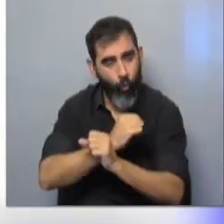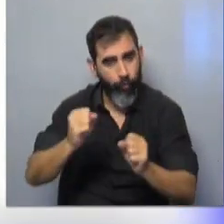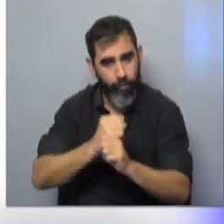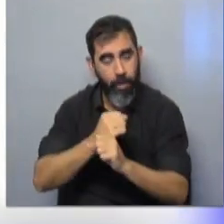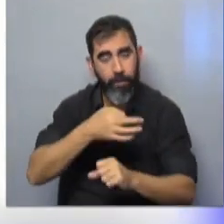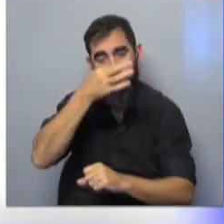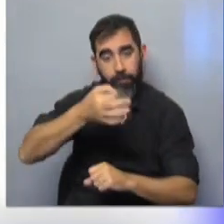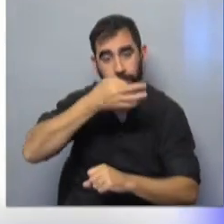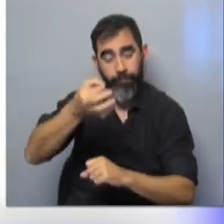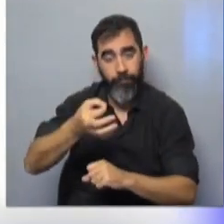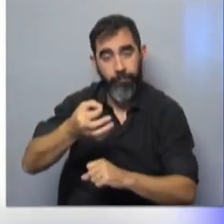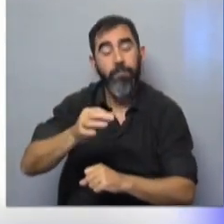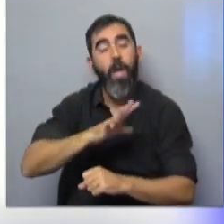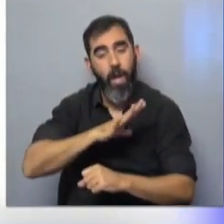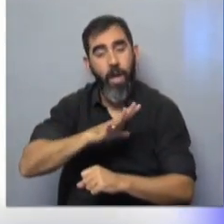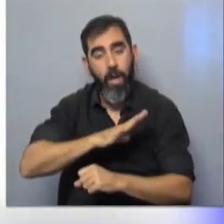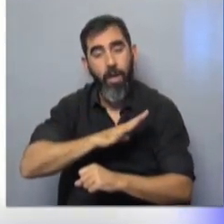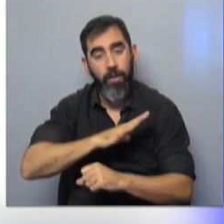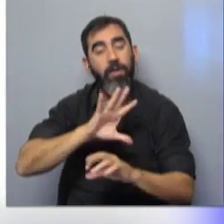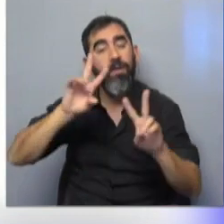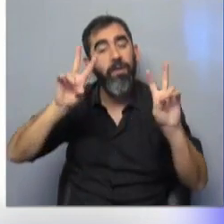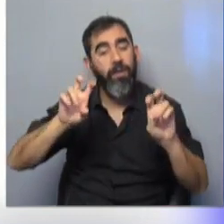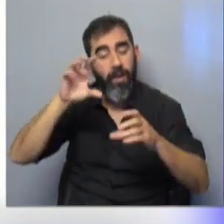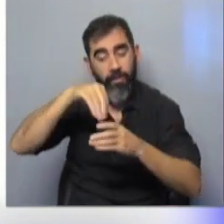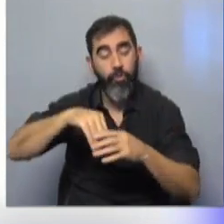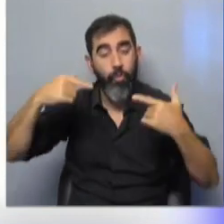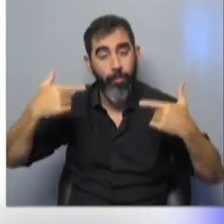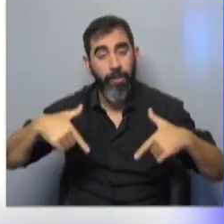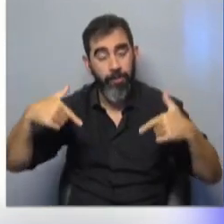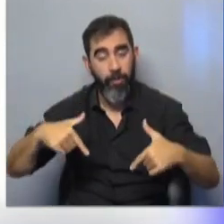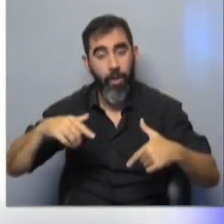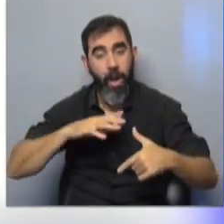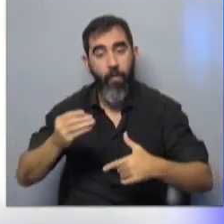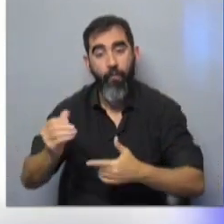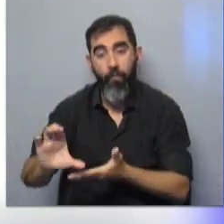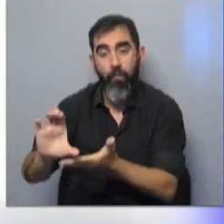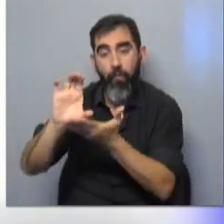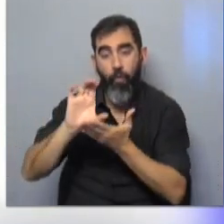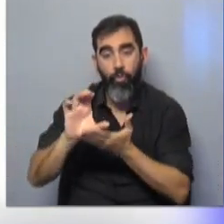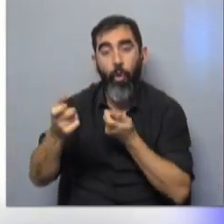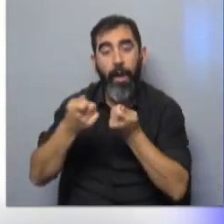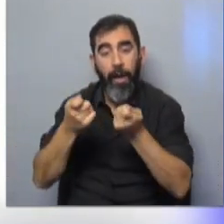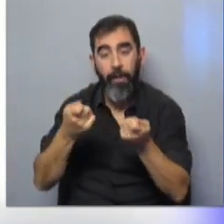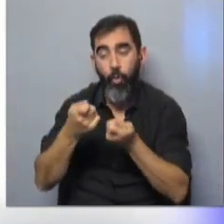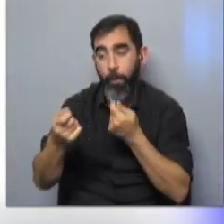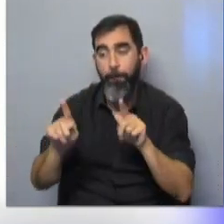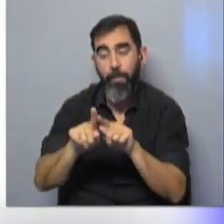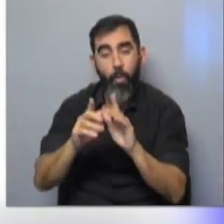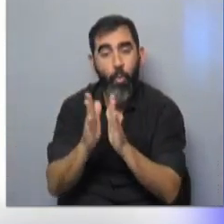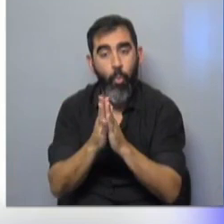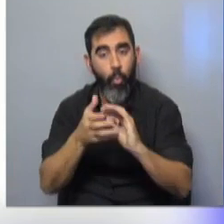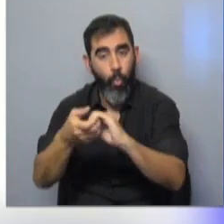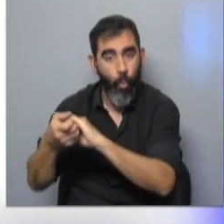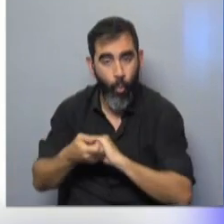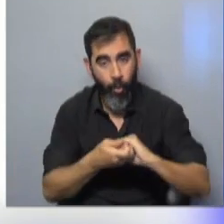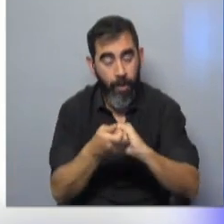declaraciones a la prensa que existía un esquema en el ministerio que contaba con un fondo propio que era gestionado por los pastores. En